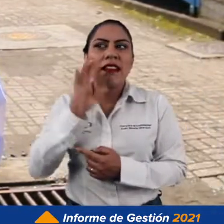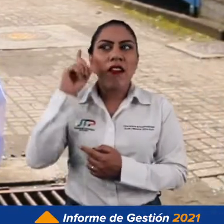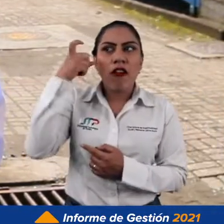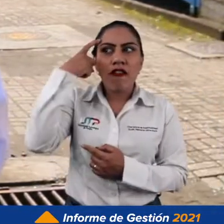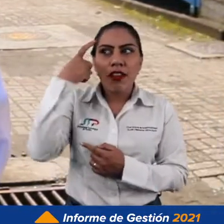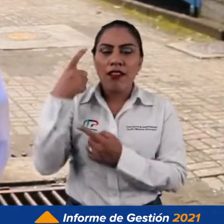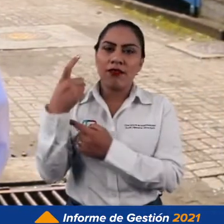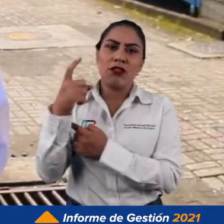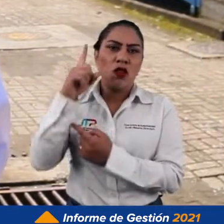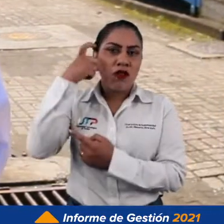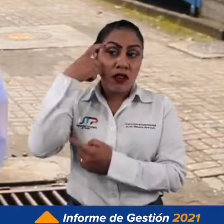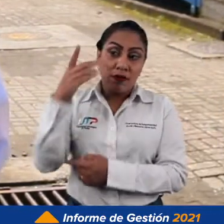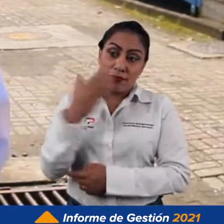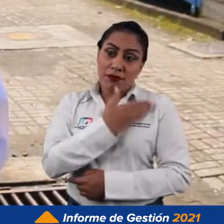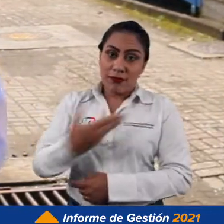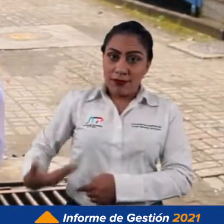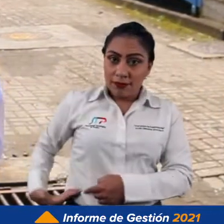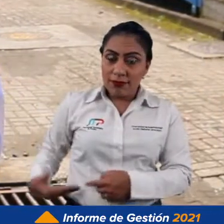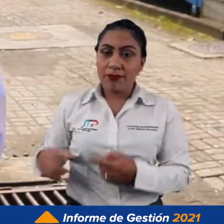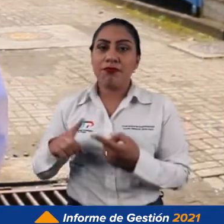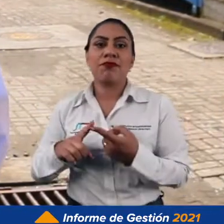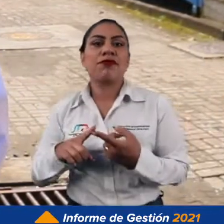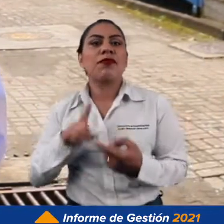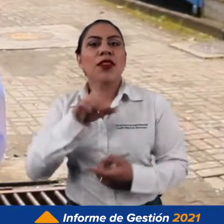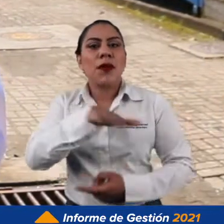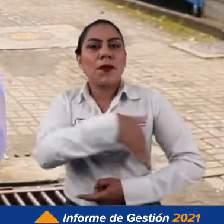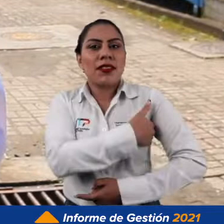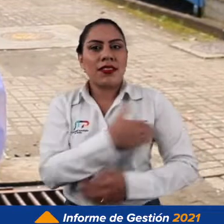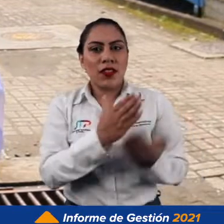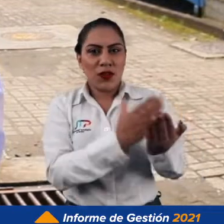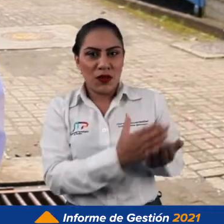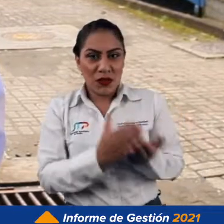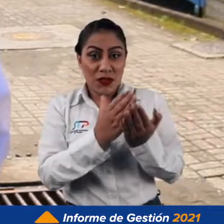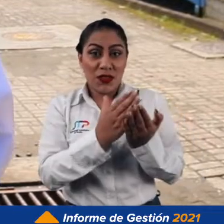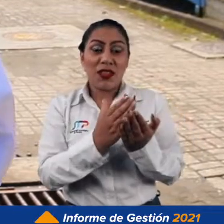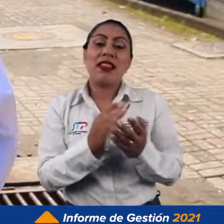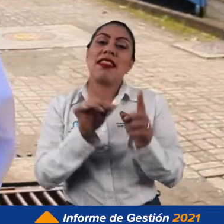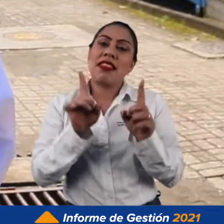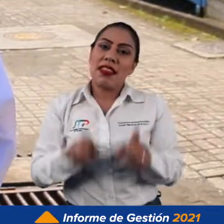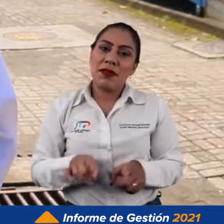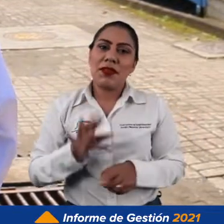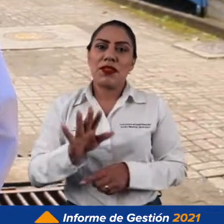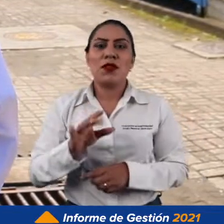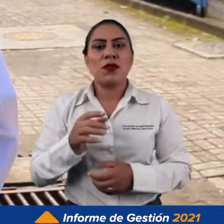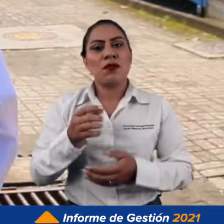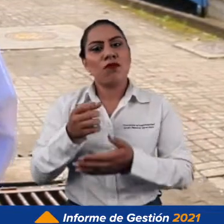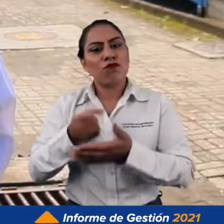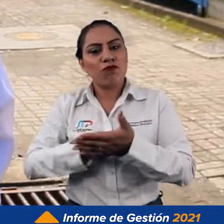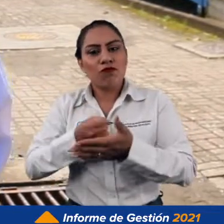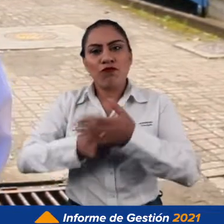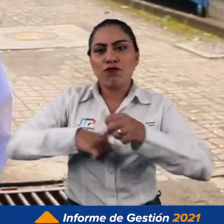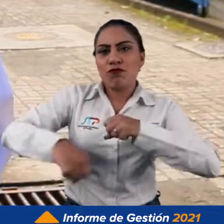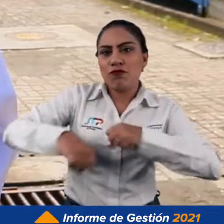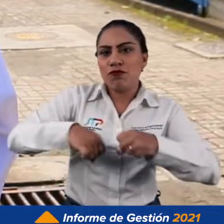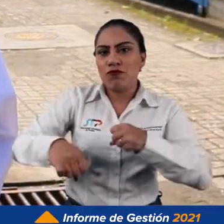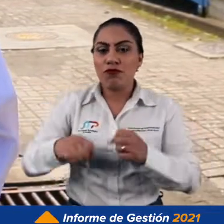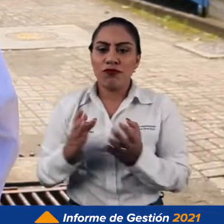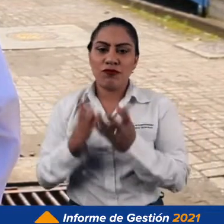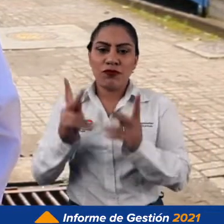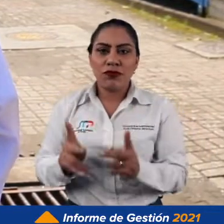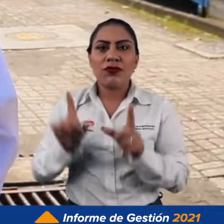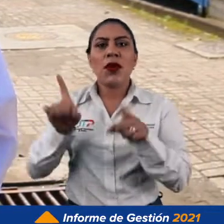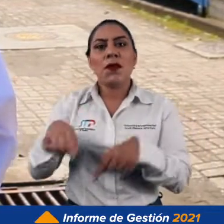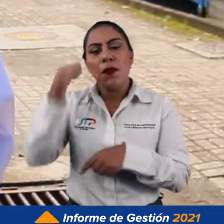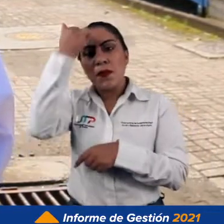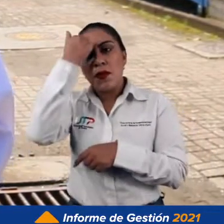entre el Gobierno Nacional en cabeza del señor Presidente y la Ministra de Educación Nacional, el Movimiento Estudiantil